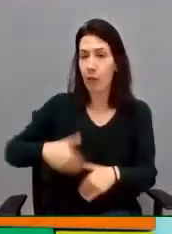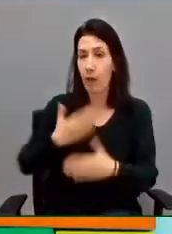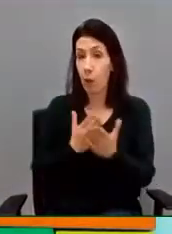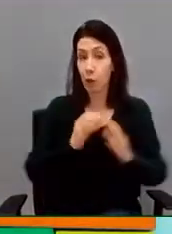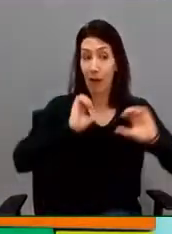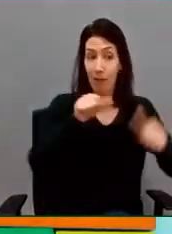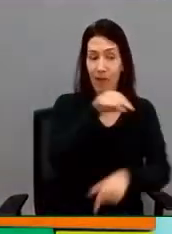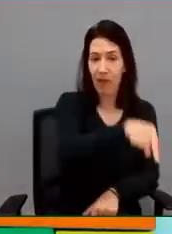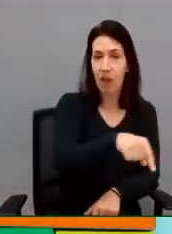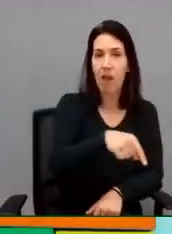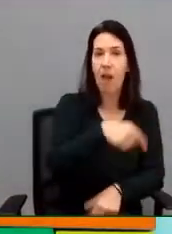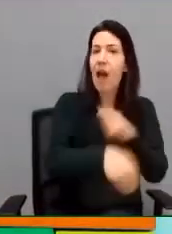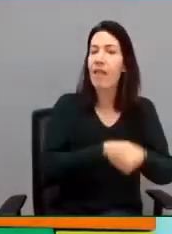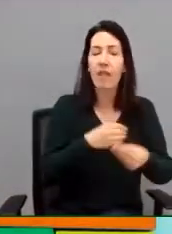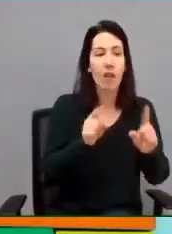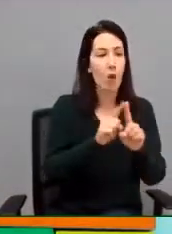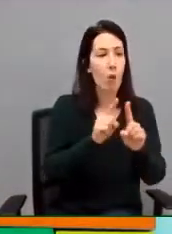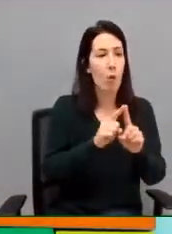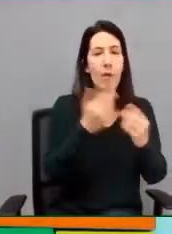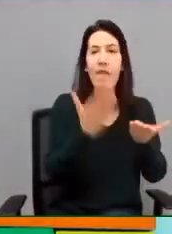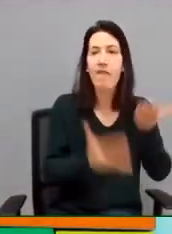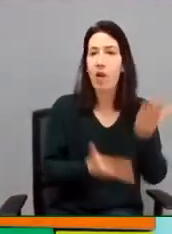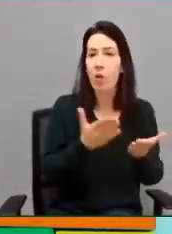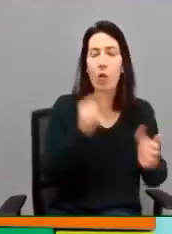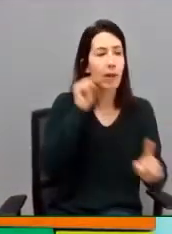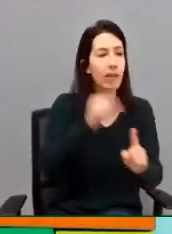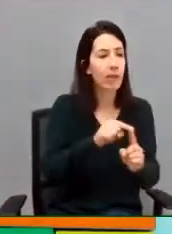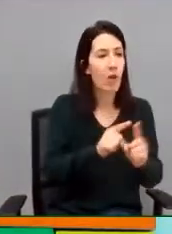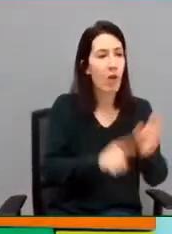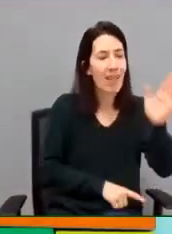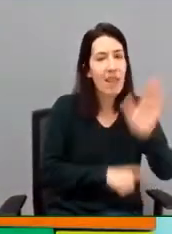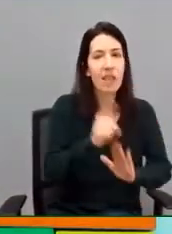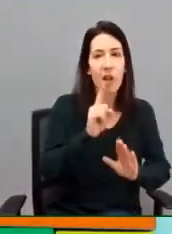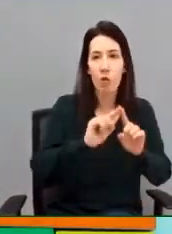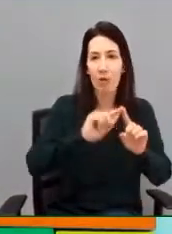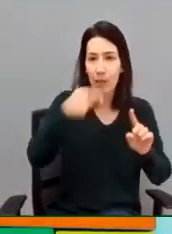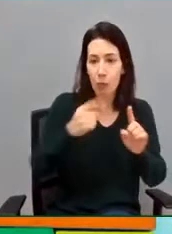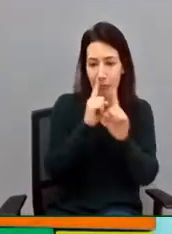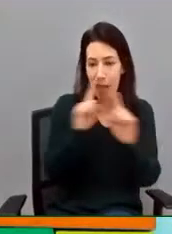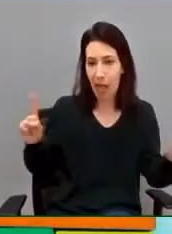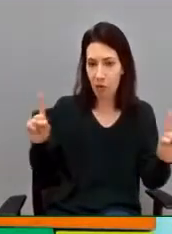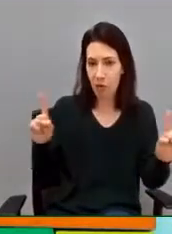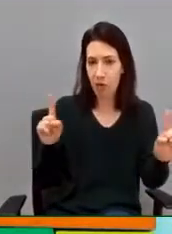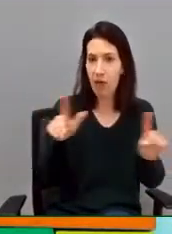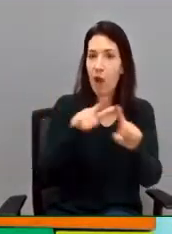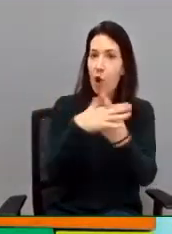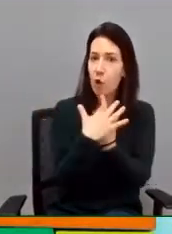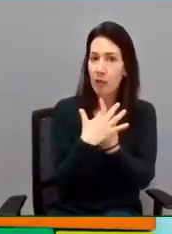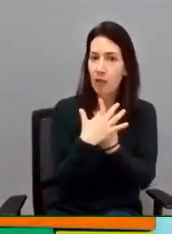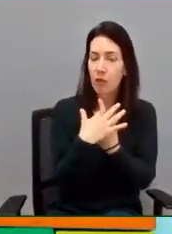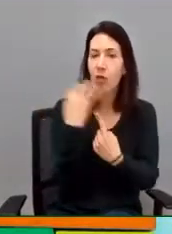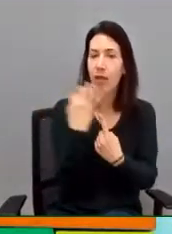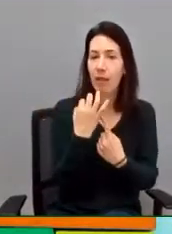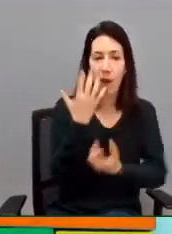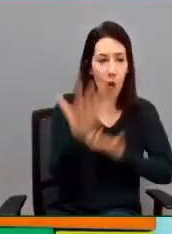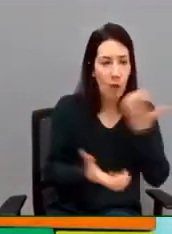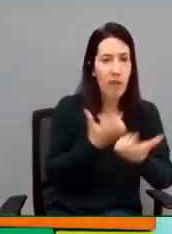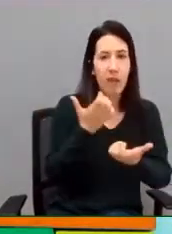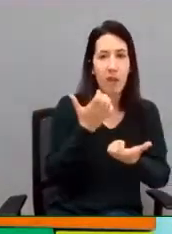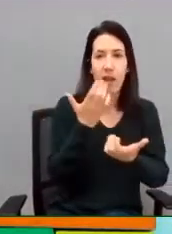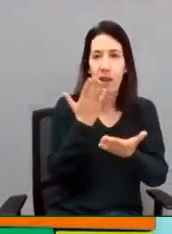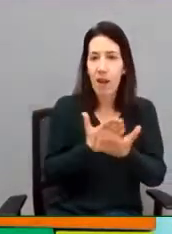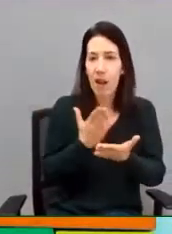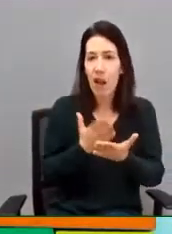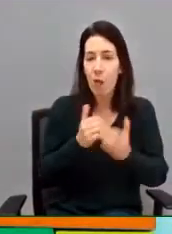establece una valoración para todo el desarrollo posterior durante el año en los contextos de aula hogar y de cocina, además de